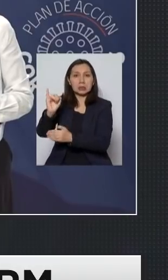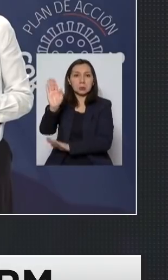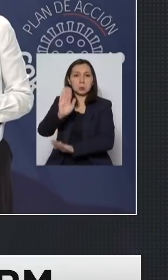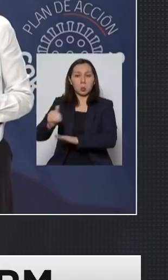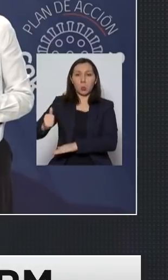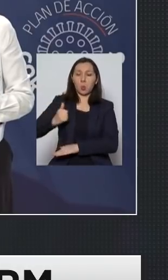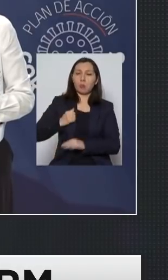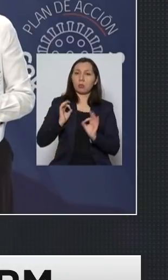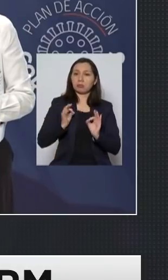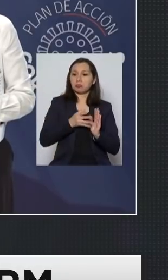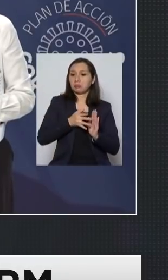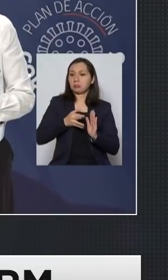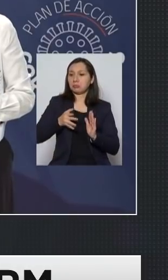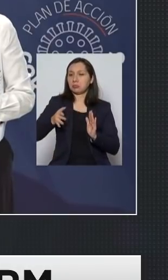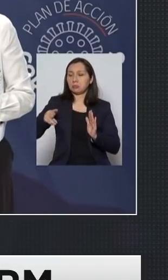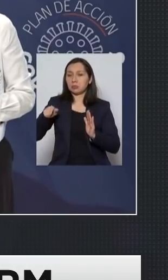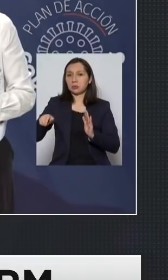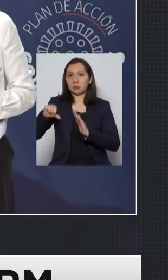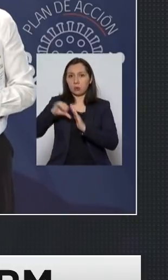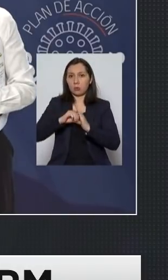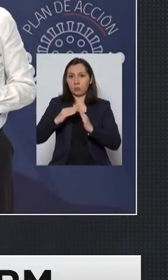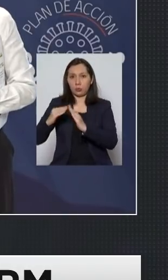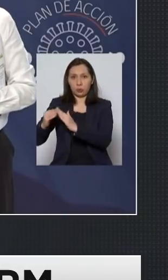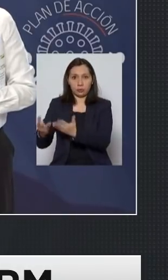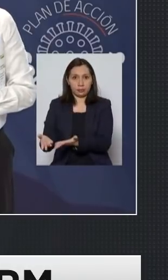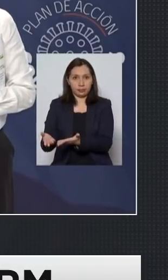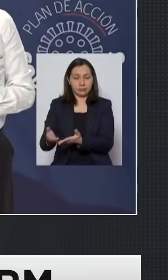que cumpla adecuadamente la cuarentena